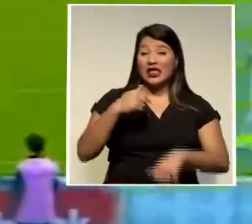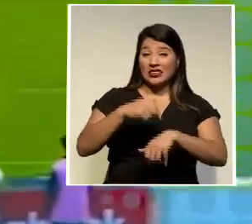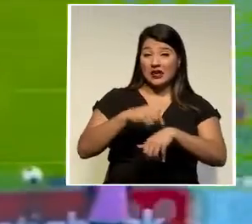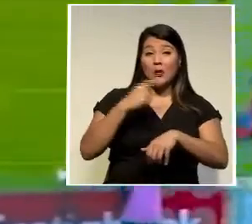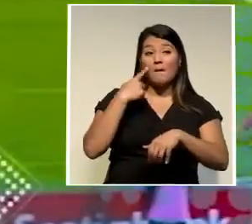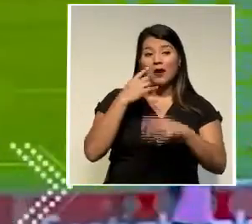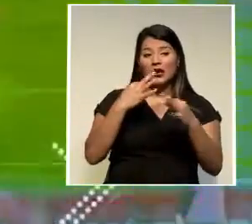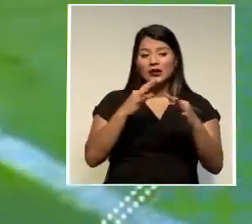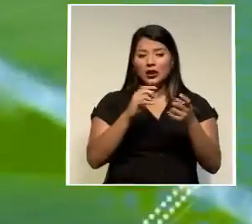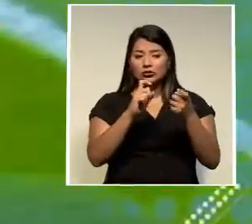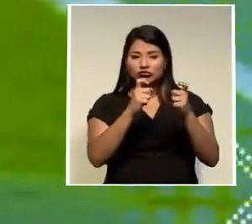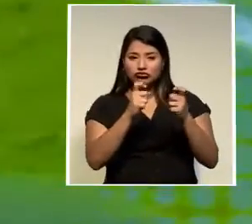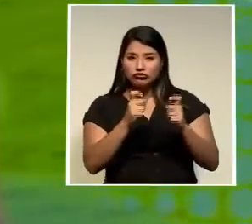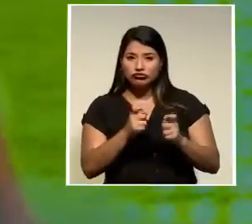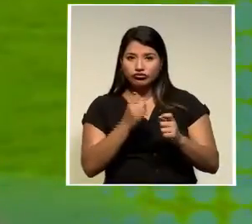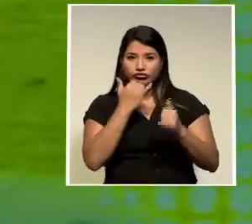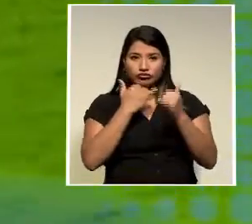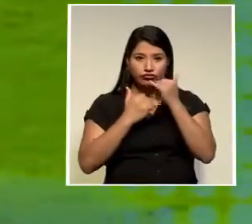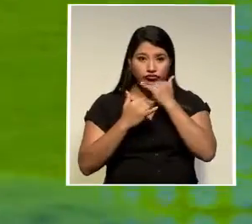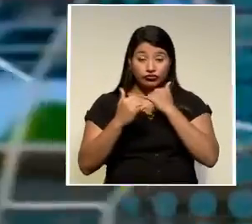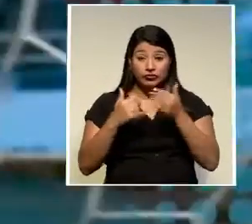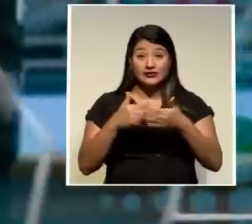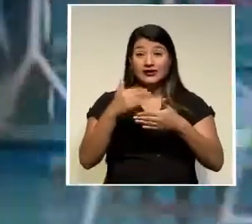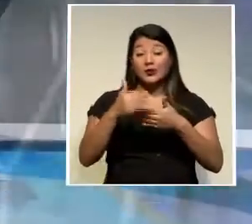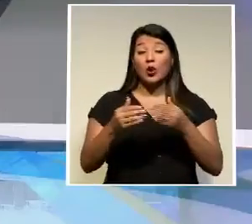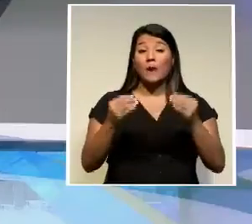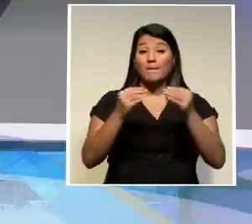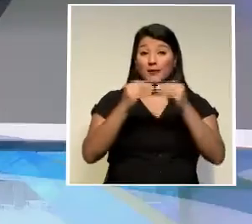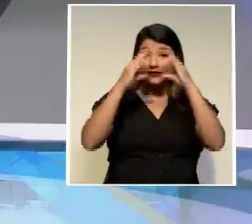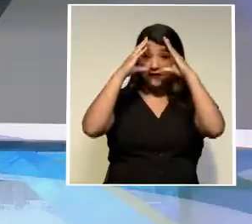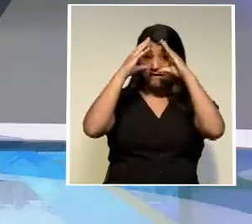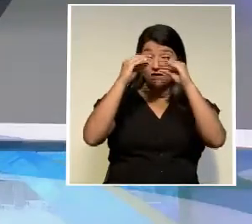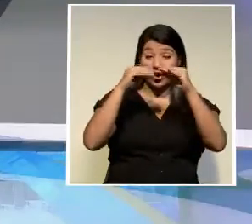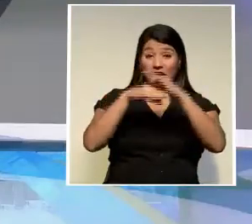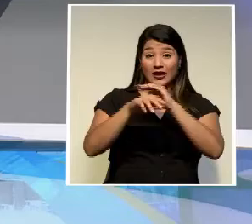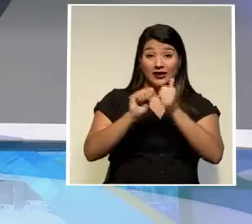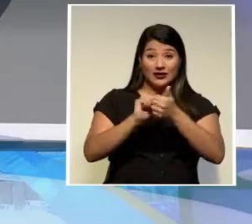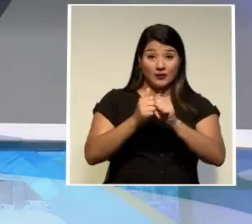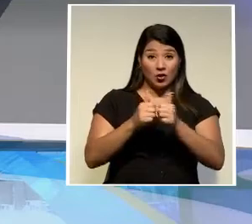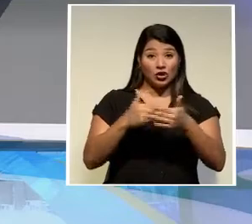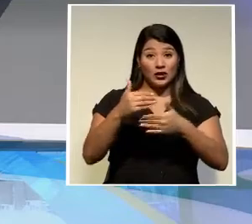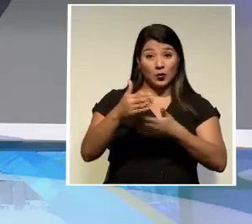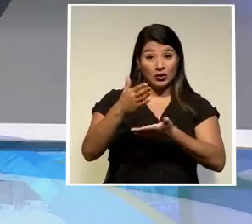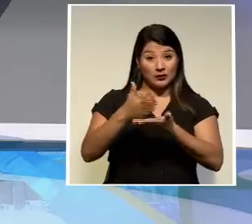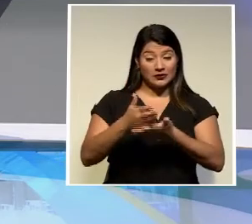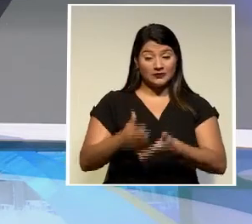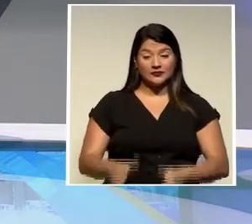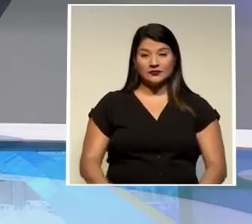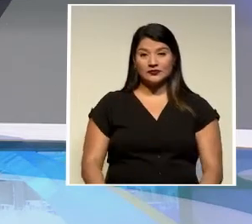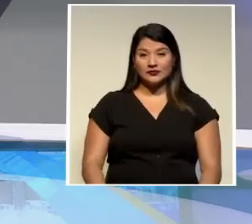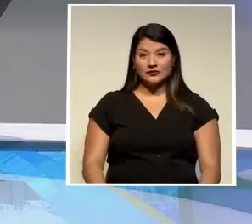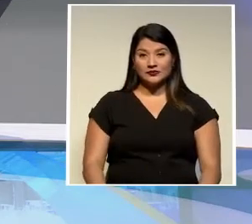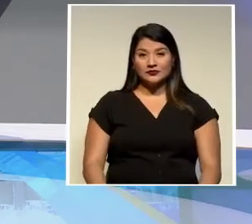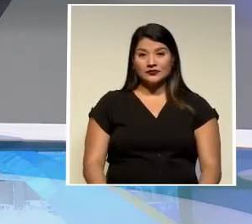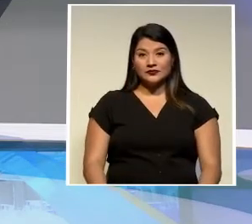en el camino los detalles en la sección deportiva al regresar de este corte comercial.